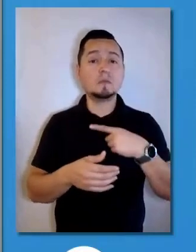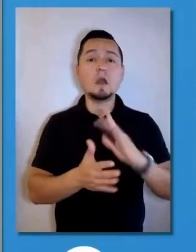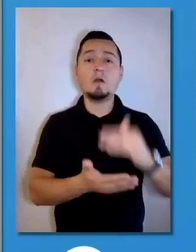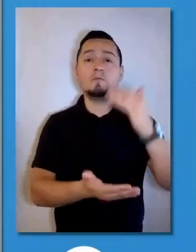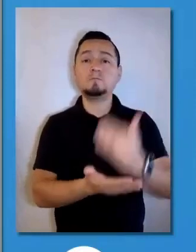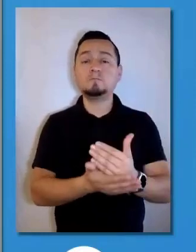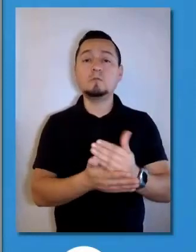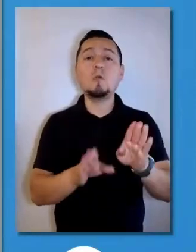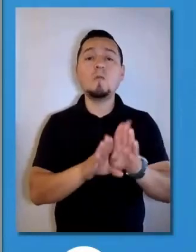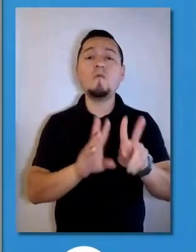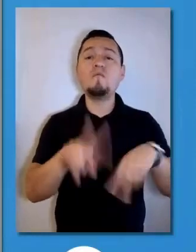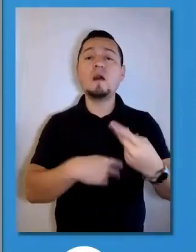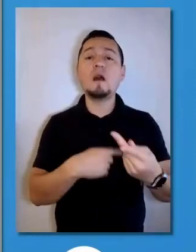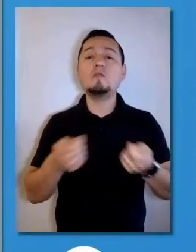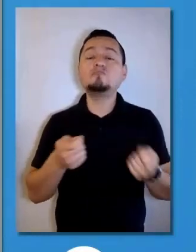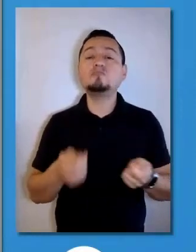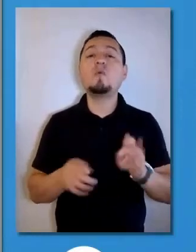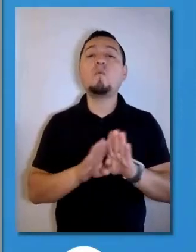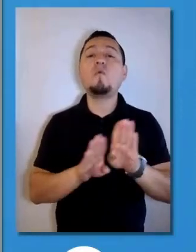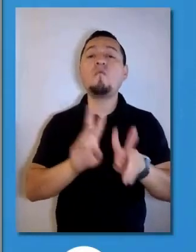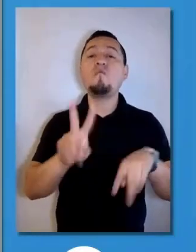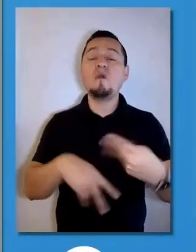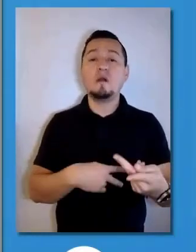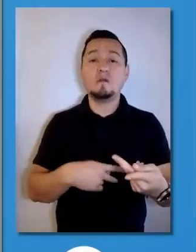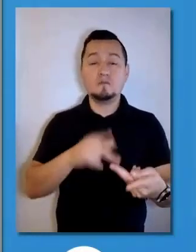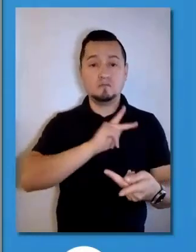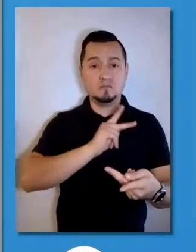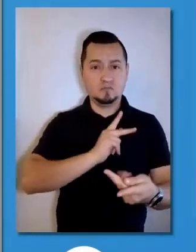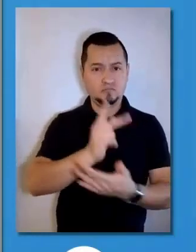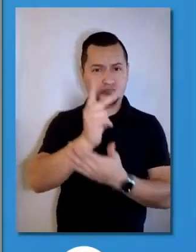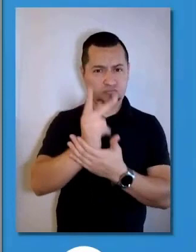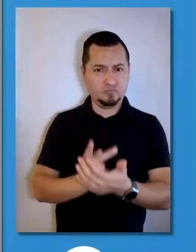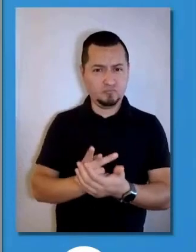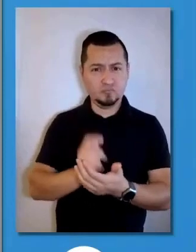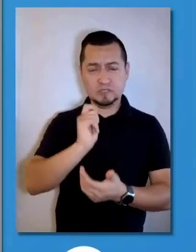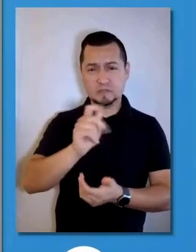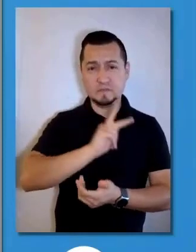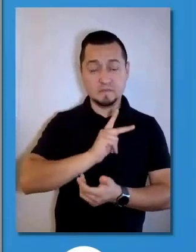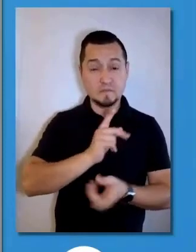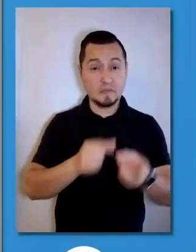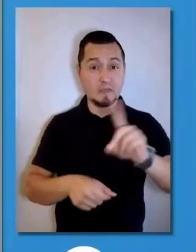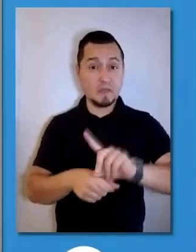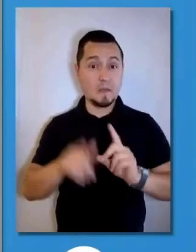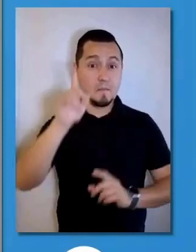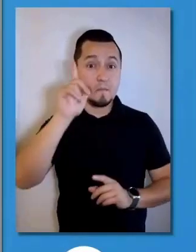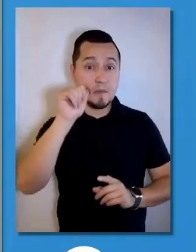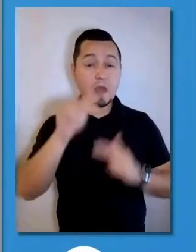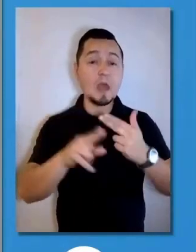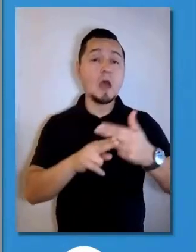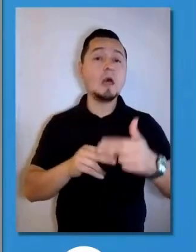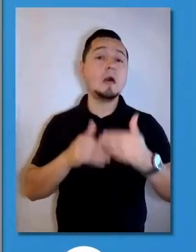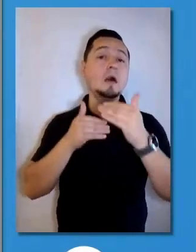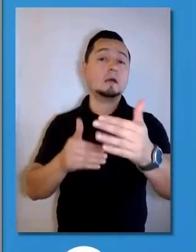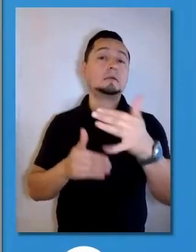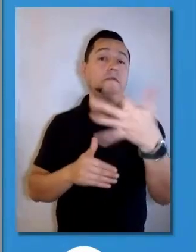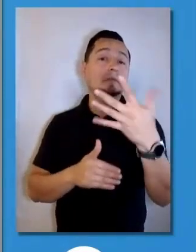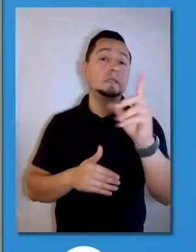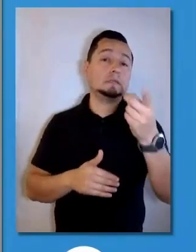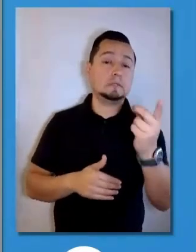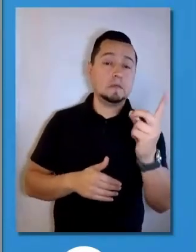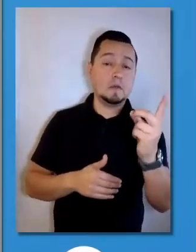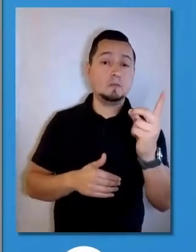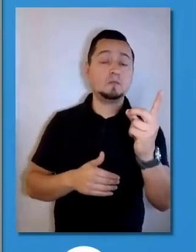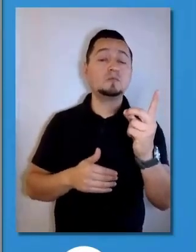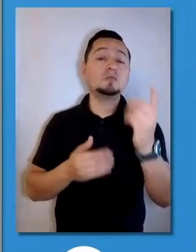de caja para ver en dónde estamos y qué sigue. Pero este plan tiene vigencia de mañana hasta el 15 de diciembre. Tendrá una